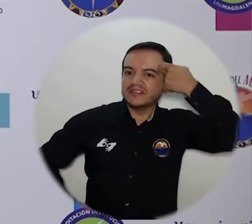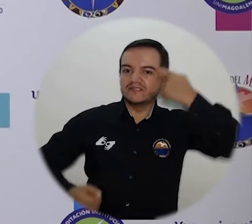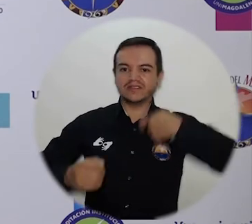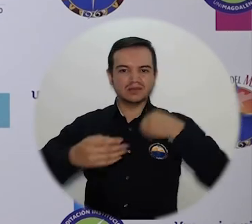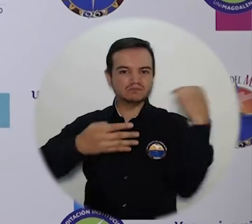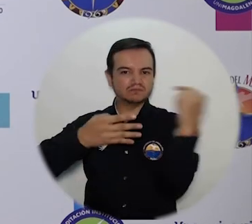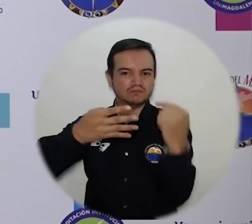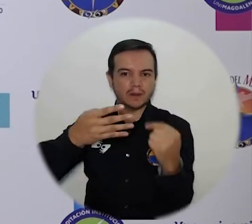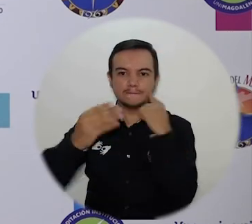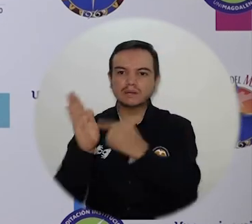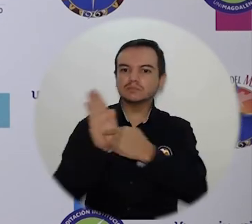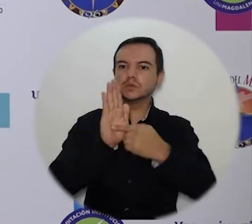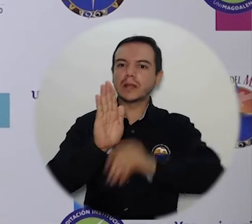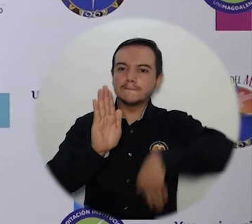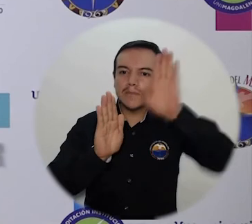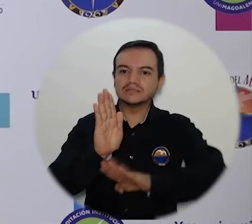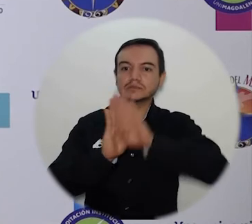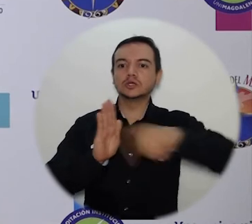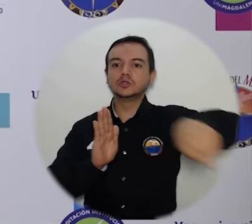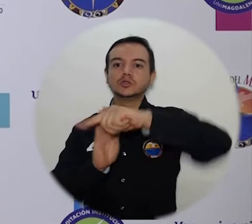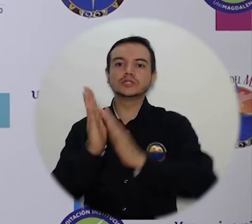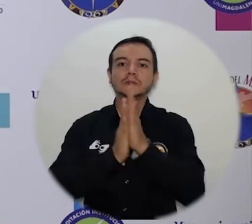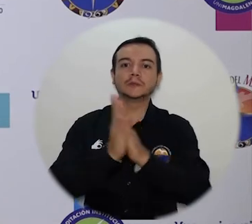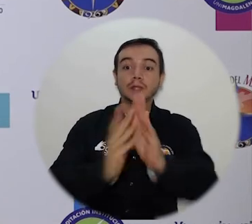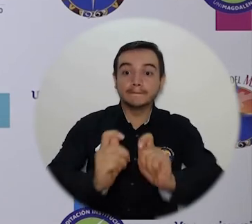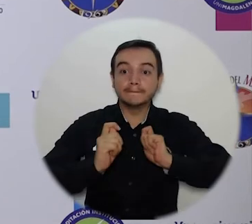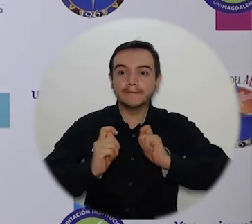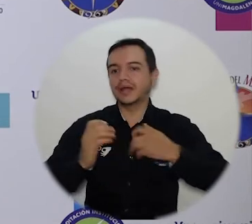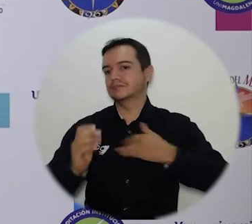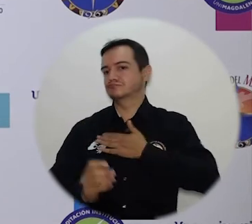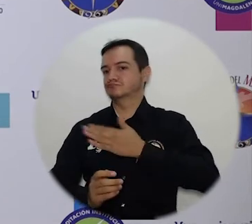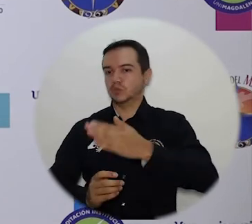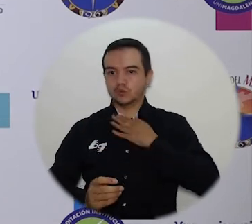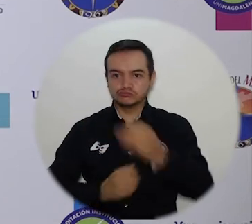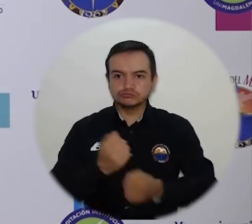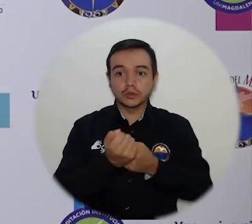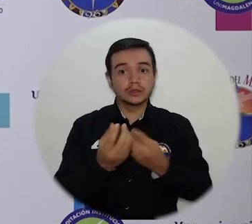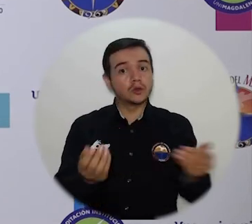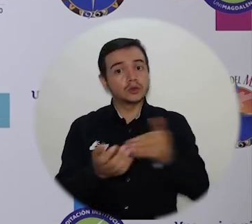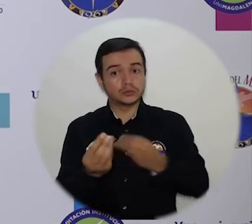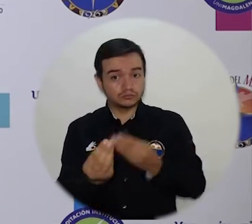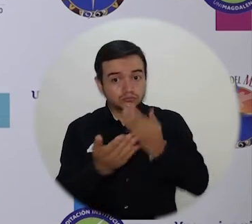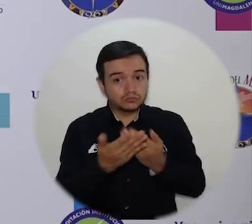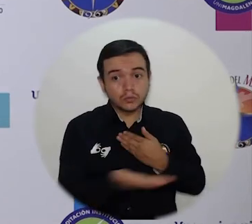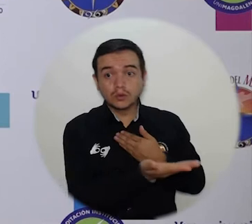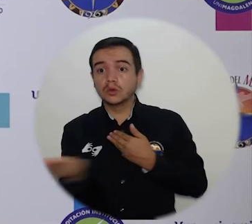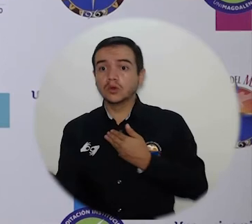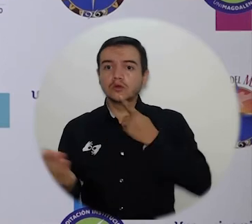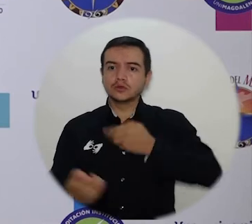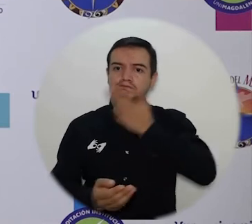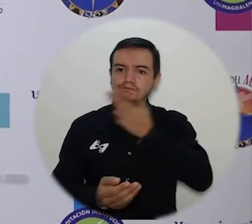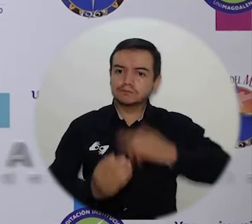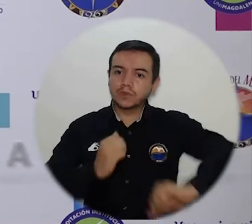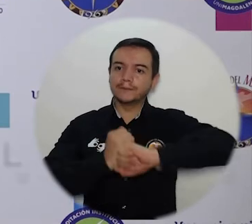expectativa que tienen todos ustedes. Así que nuevamente mi agradecimiento, mi reconocimiento por ese compromiso, ese sentido de pertenencia, gracias en nombre de